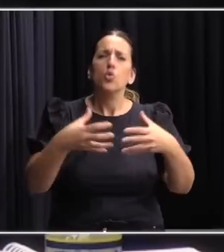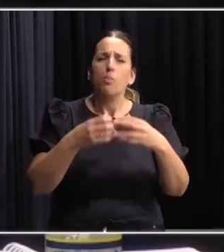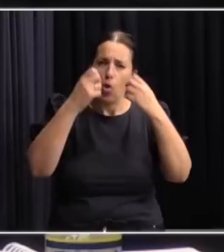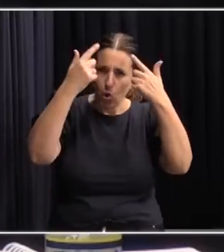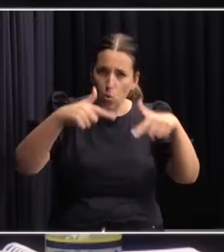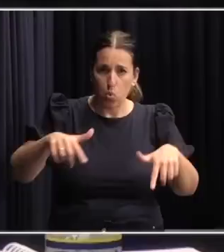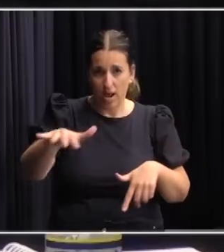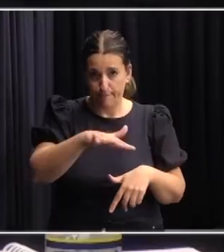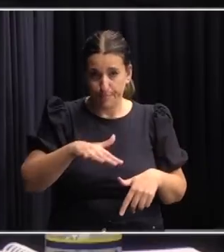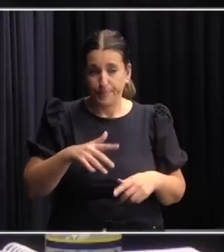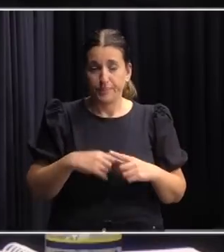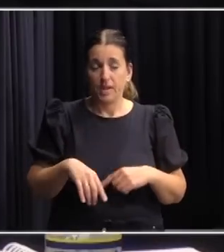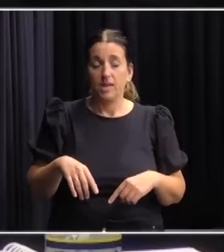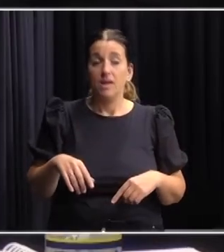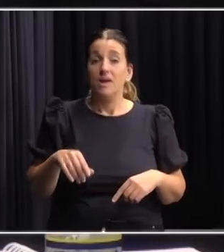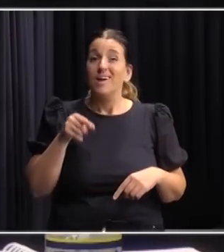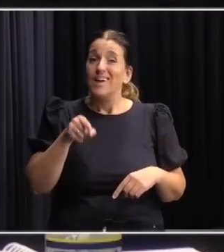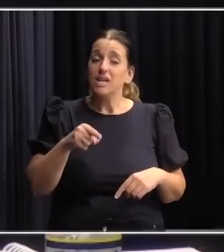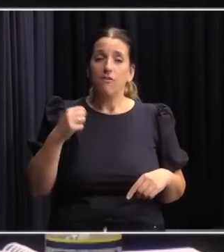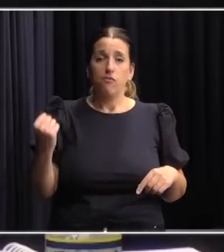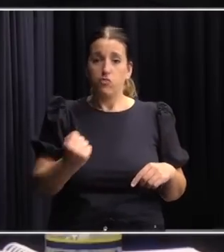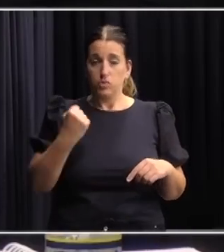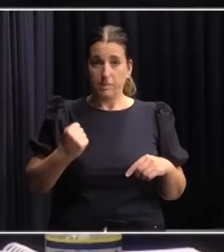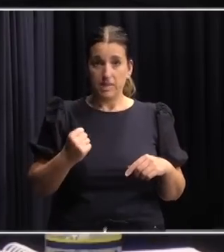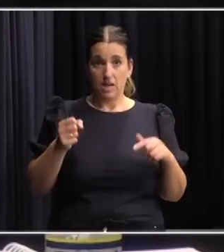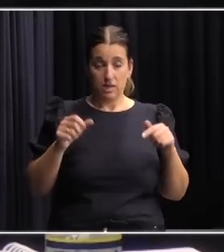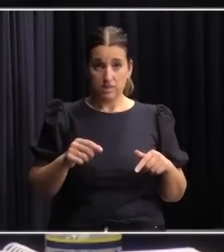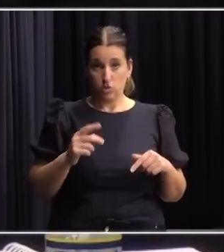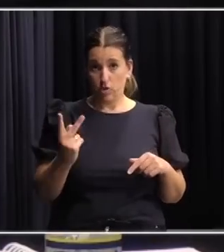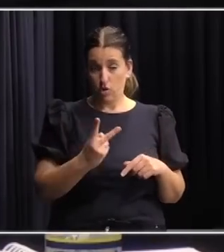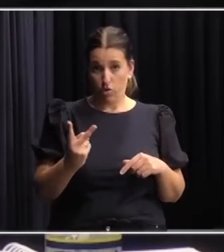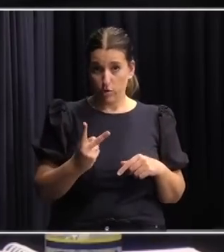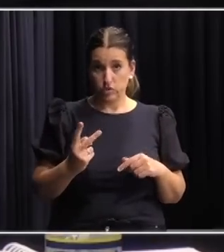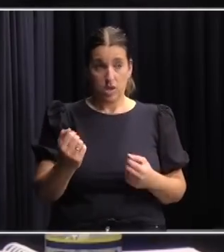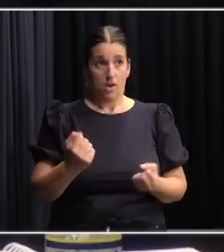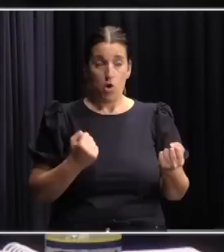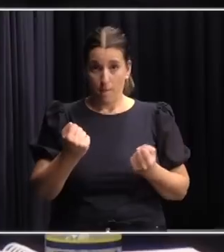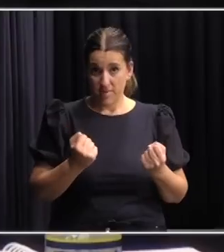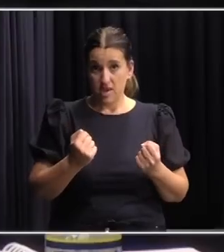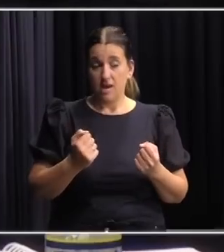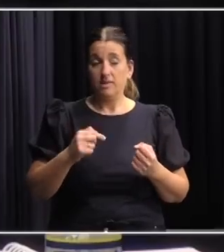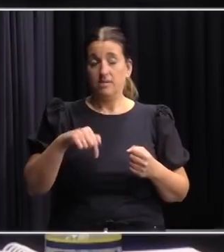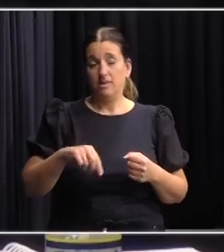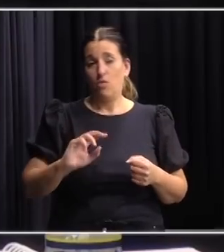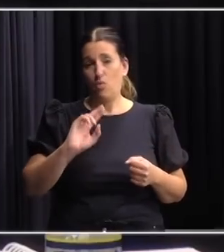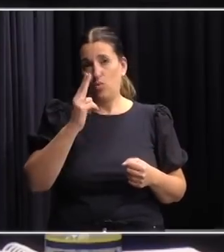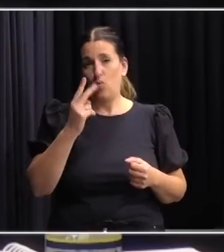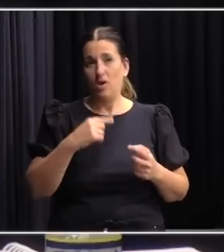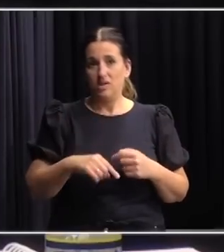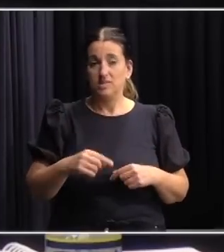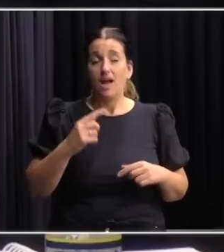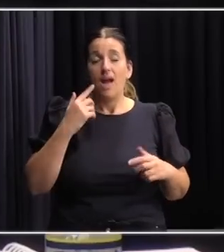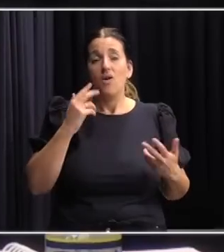rural la relevancia de ambos sectores en la economía nacional llevaron a bueno